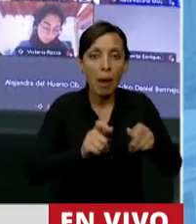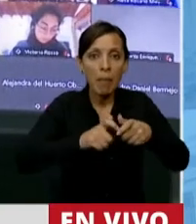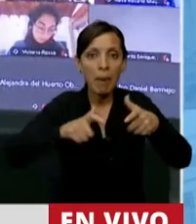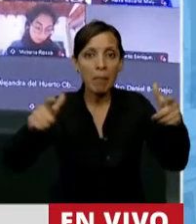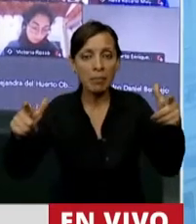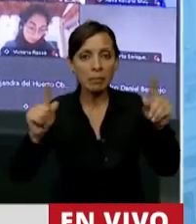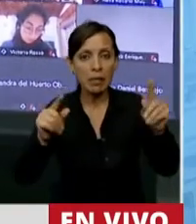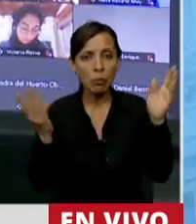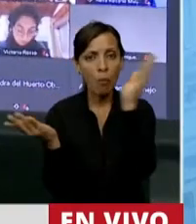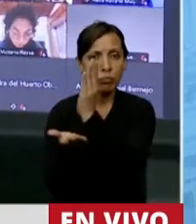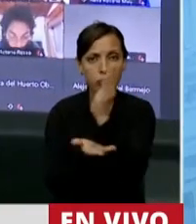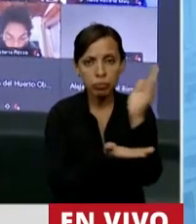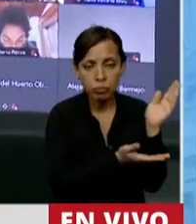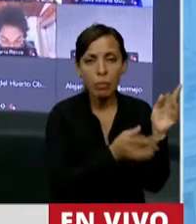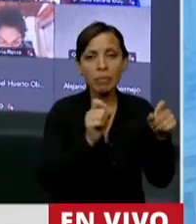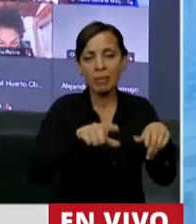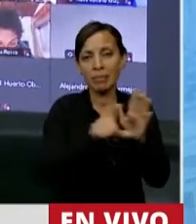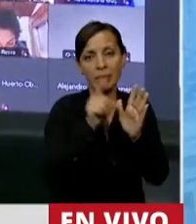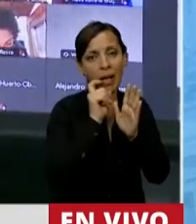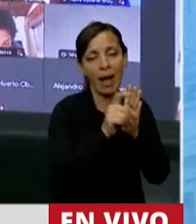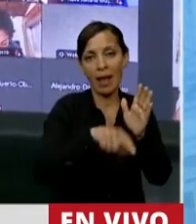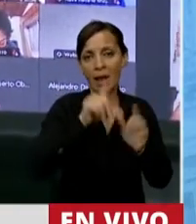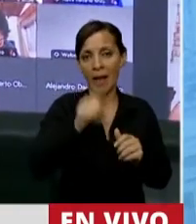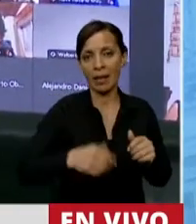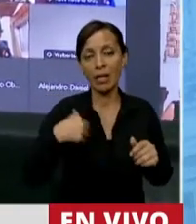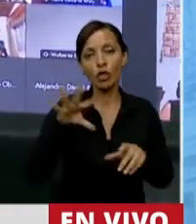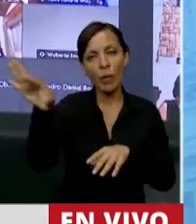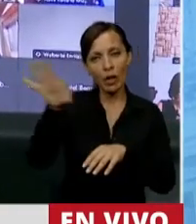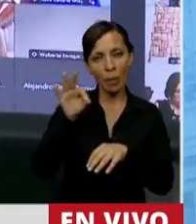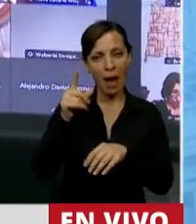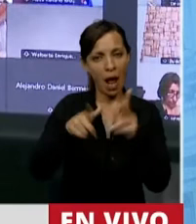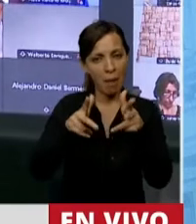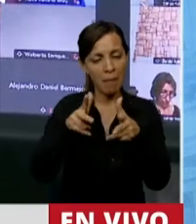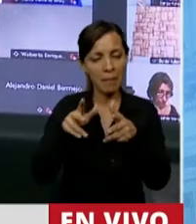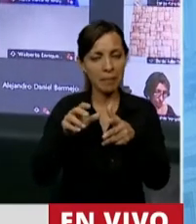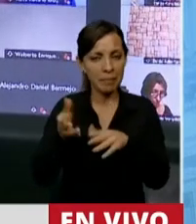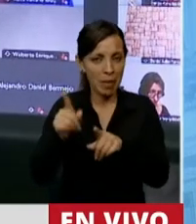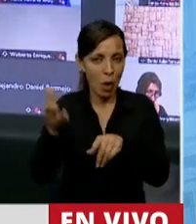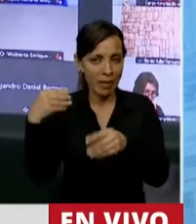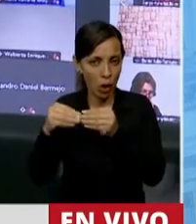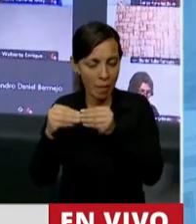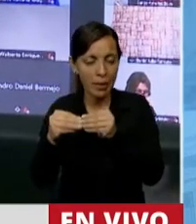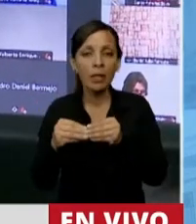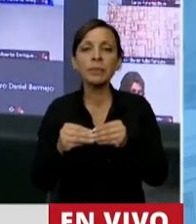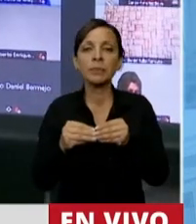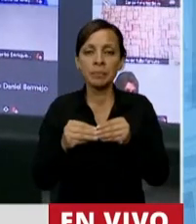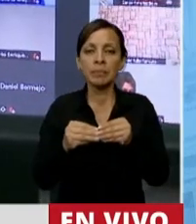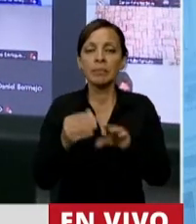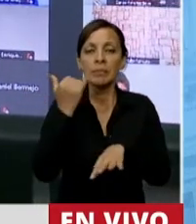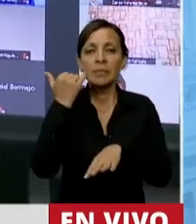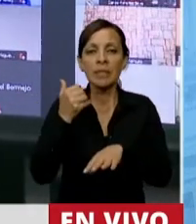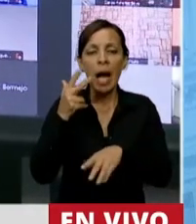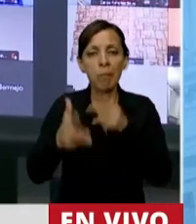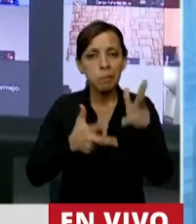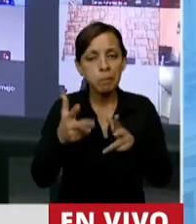los desmontes ilegales en la Argentina, y tomo la palabra a algunos diputados preopinantes, muchos de los cuales se llevaron